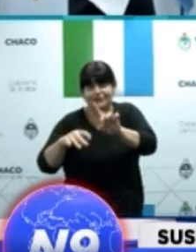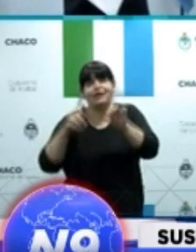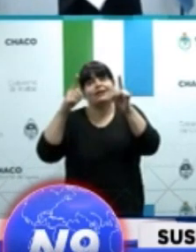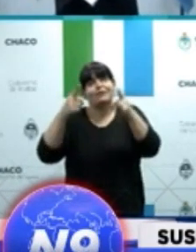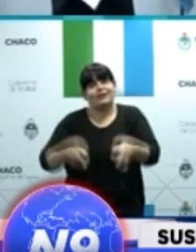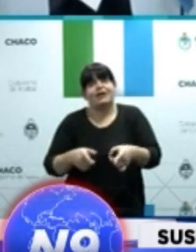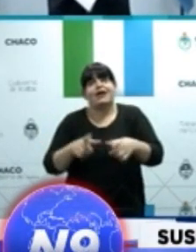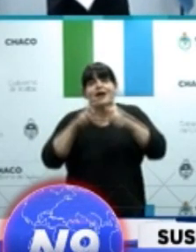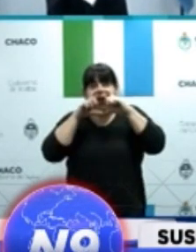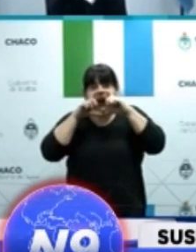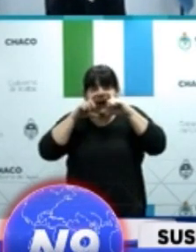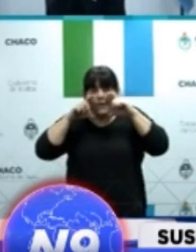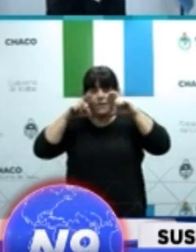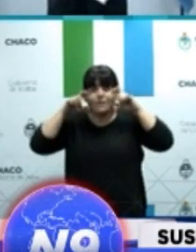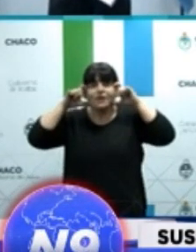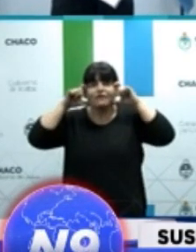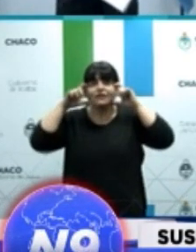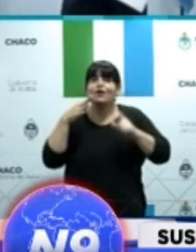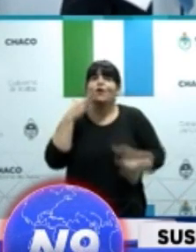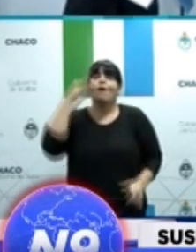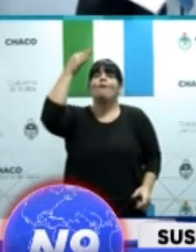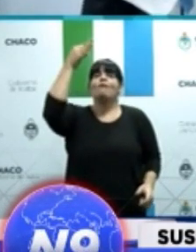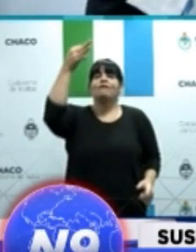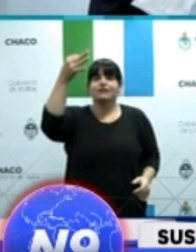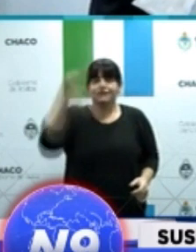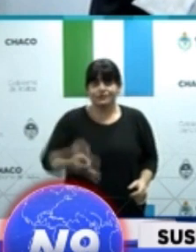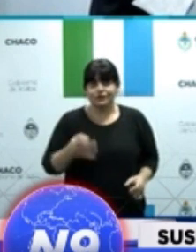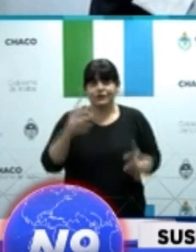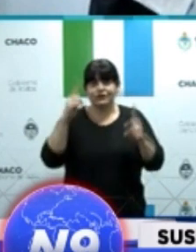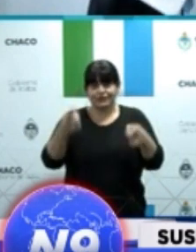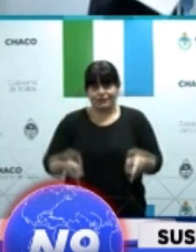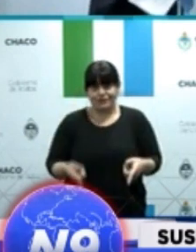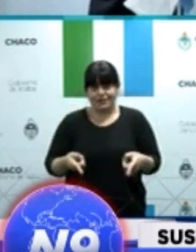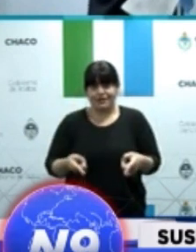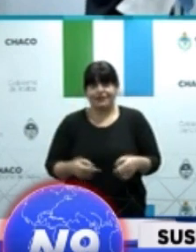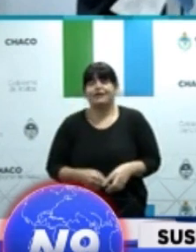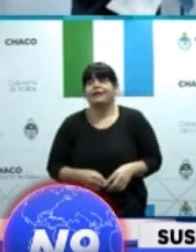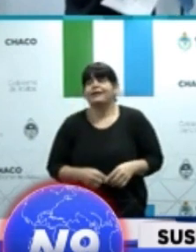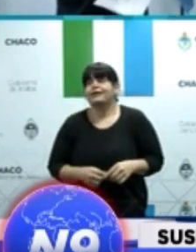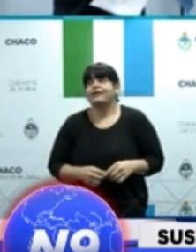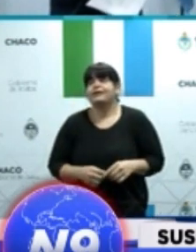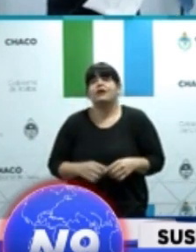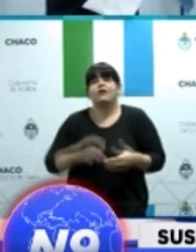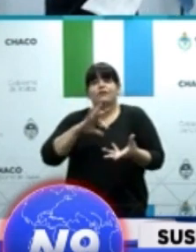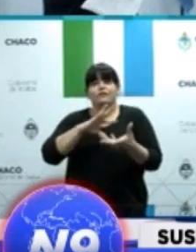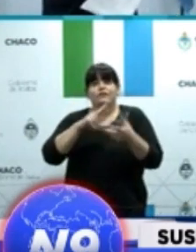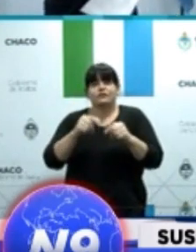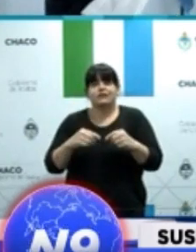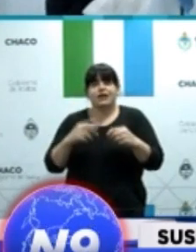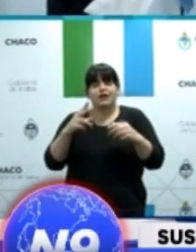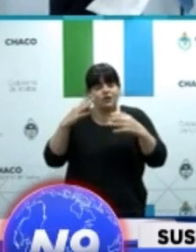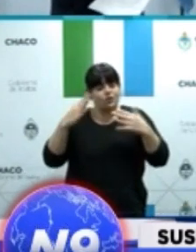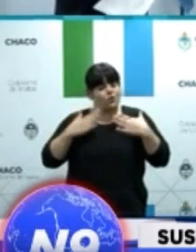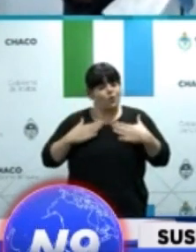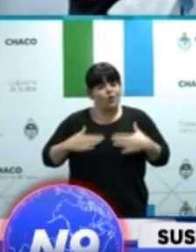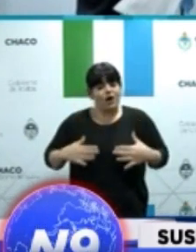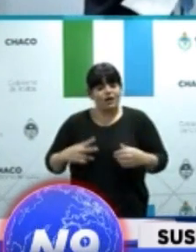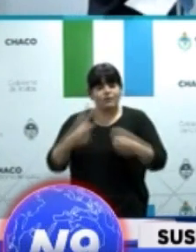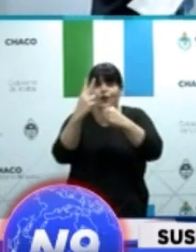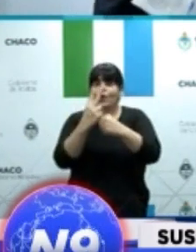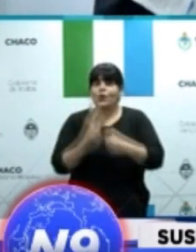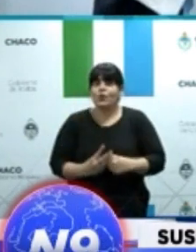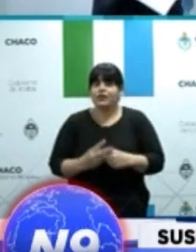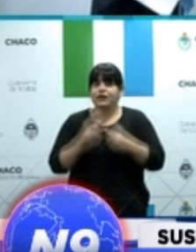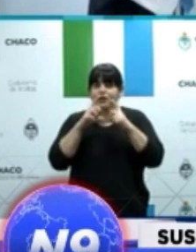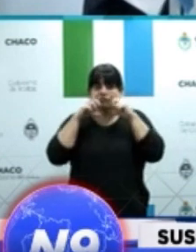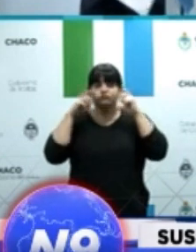Cuarto, el caso concreto que tiene que ver con normas de bioseguridad y a su vez también el cumplimiento estricto